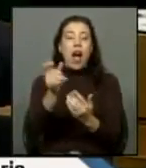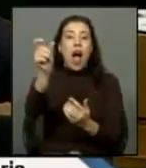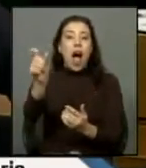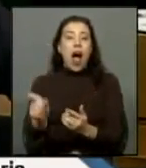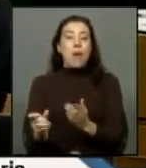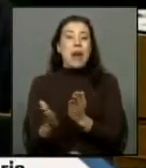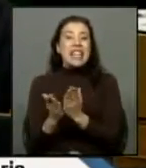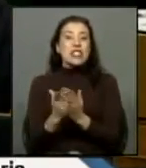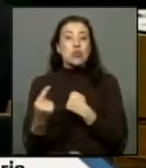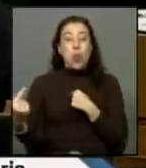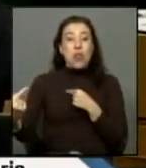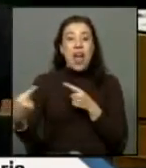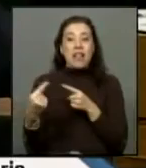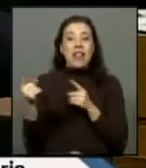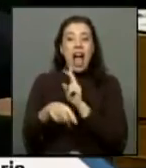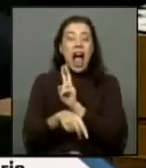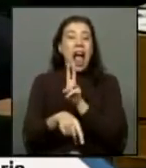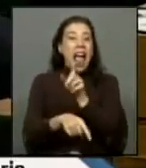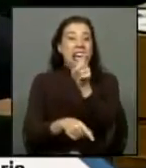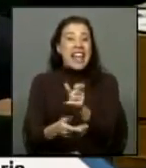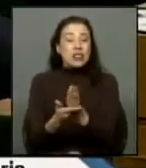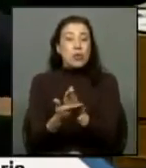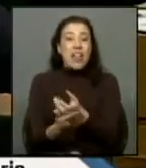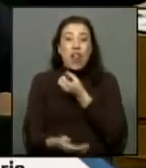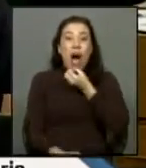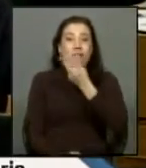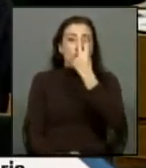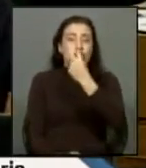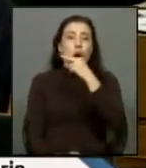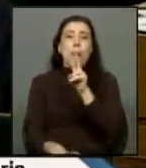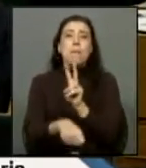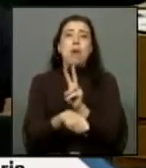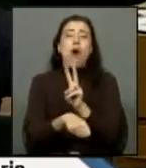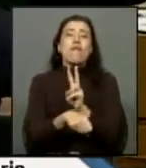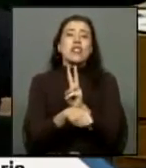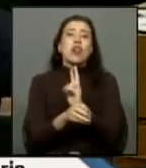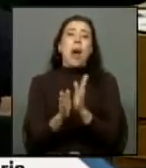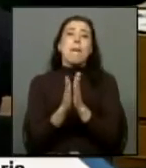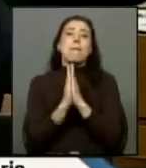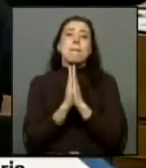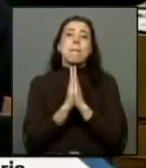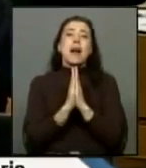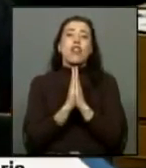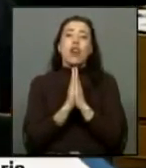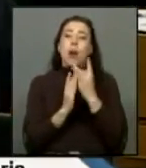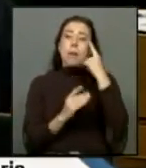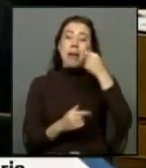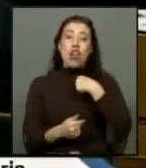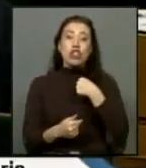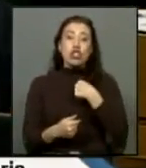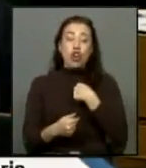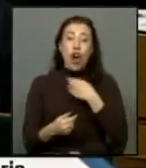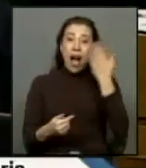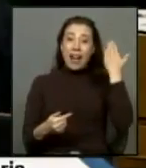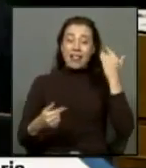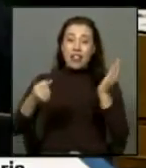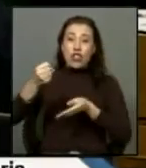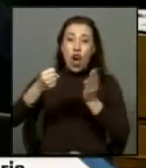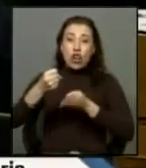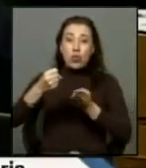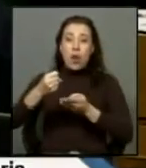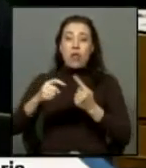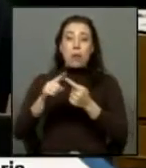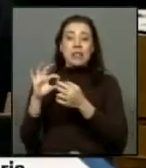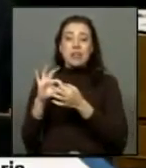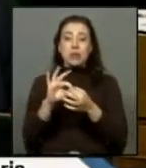y ese alumno le dijo llorando profesora perdone pero fui torturado y por